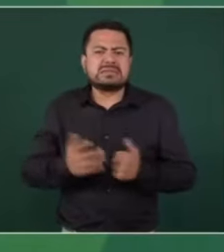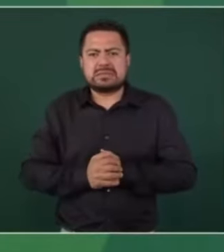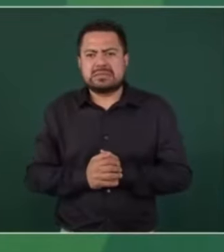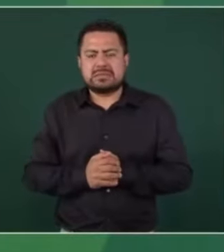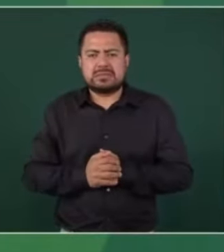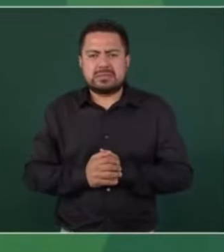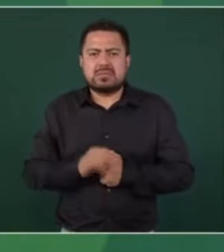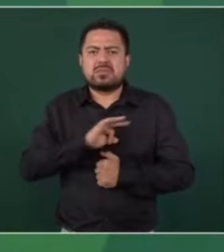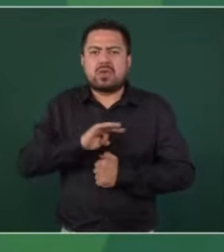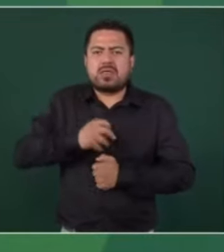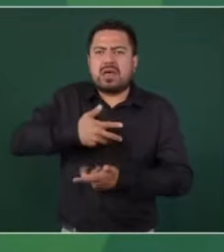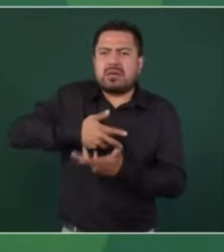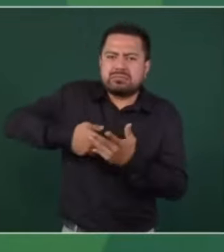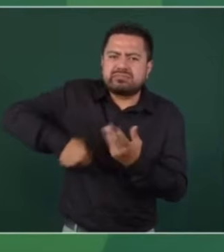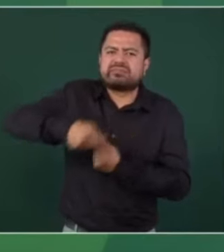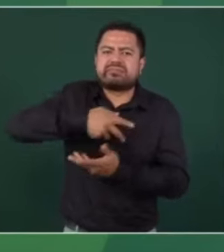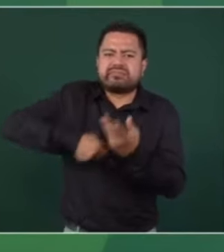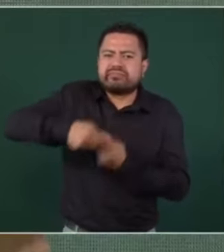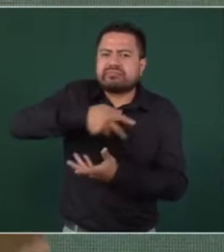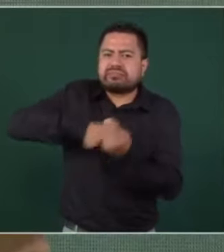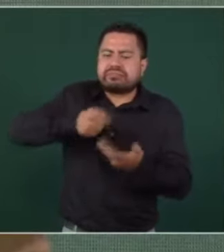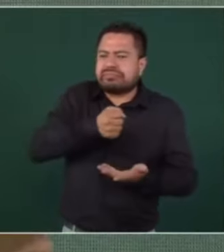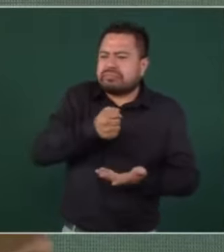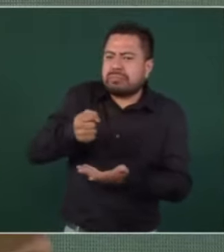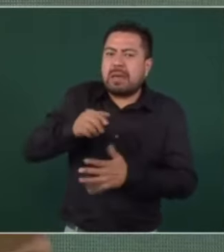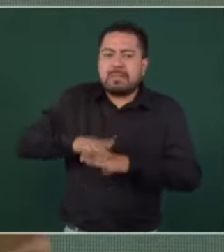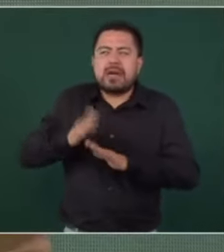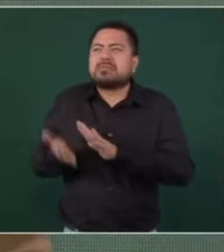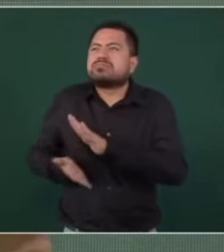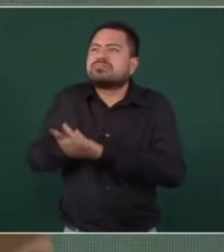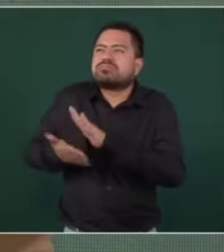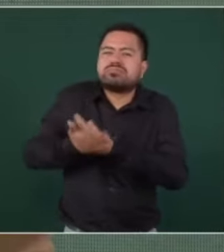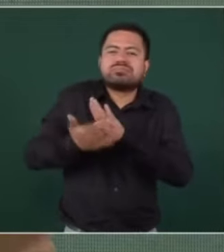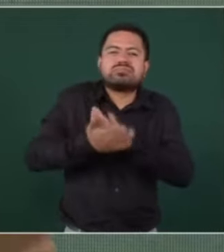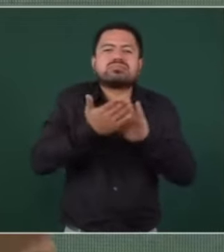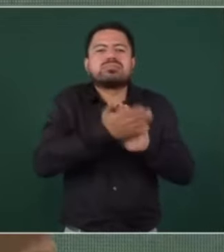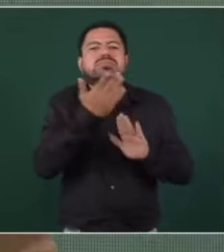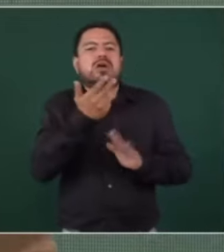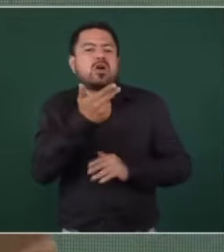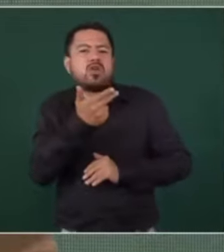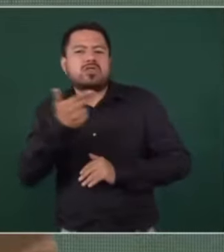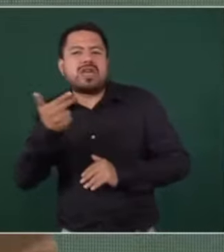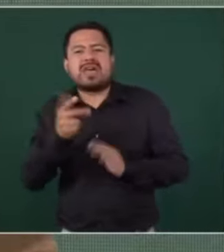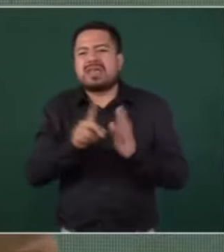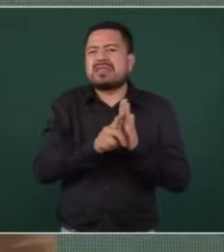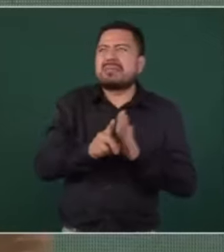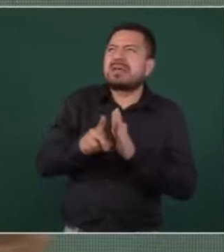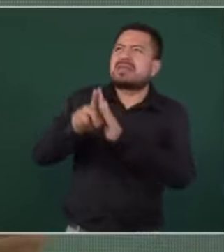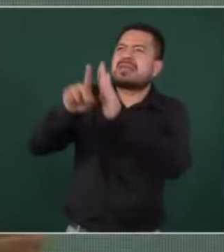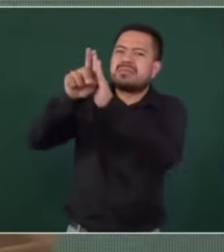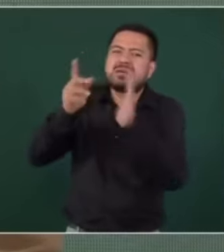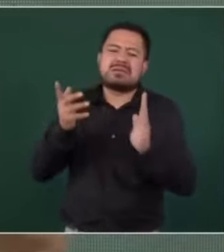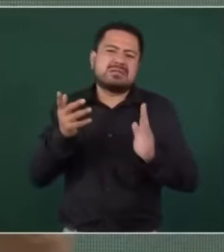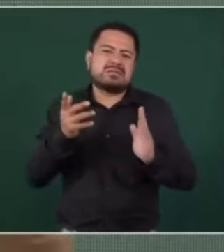invierta en la rehabilitación de condominios, de hoteles y estamos